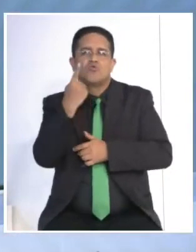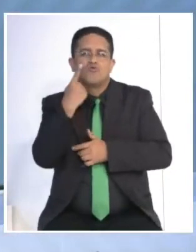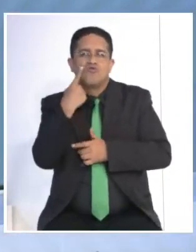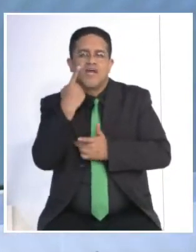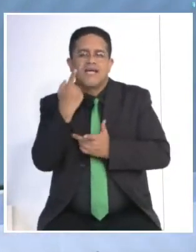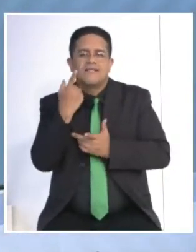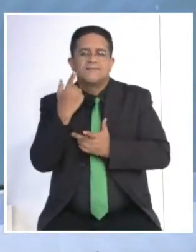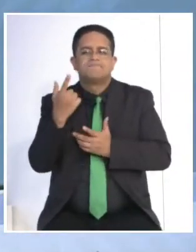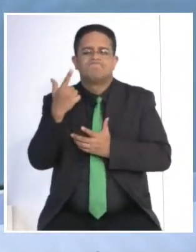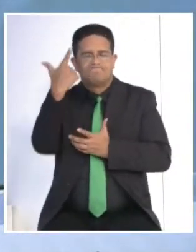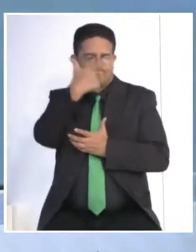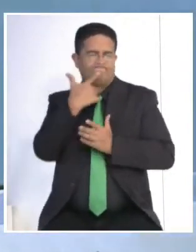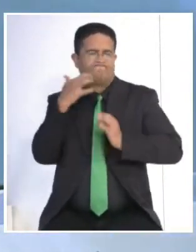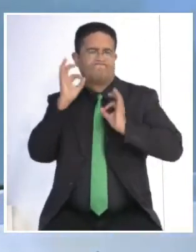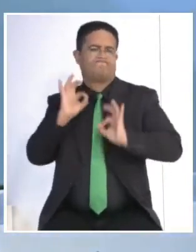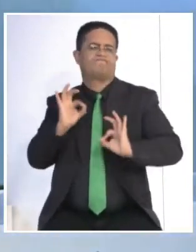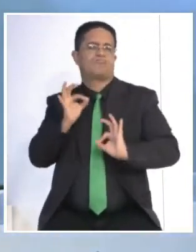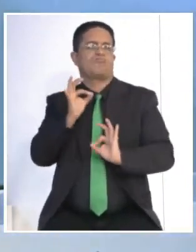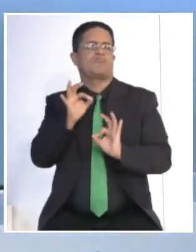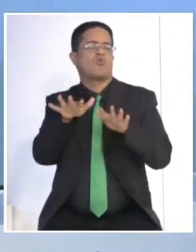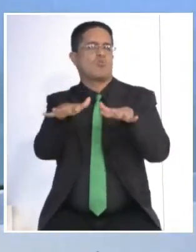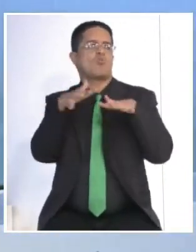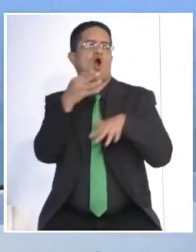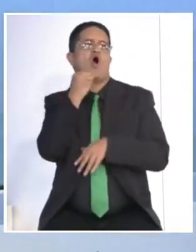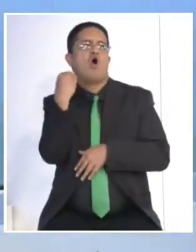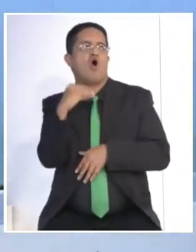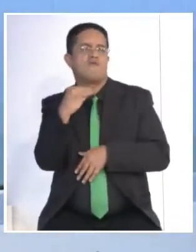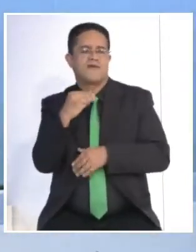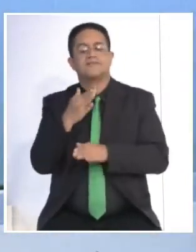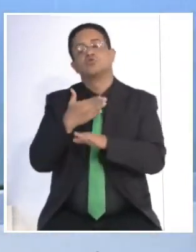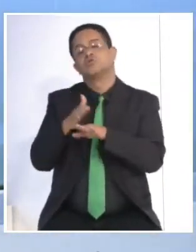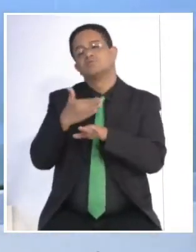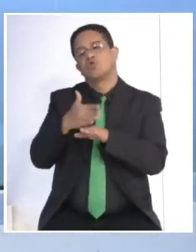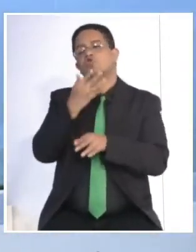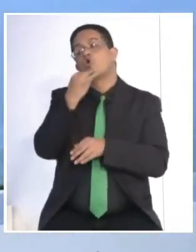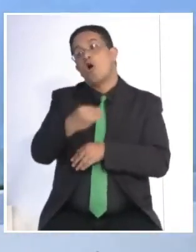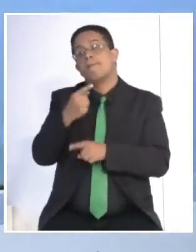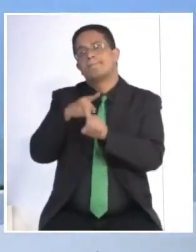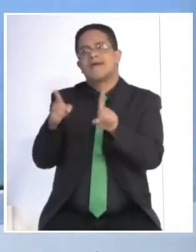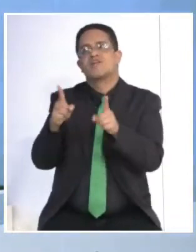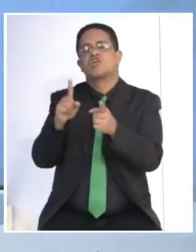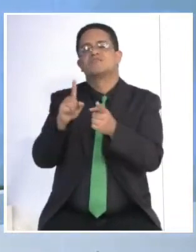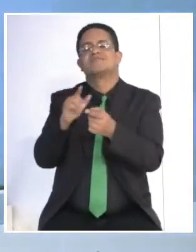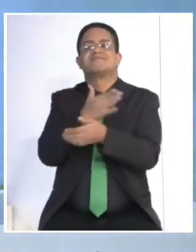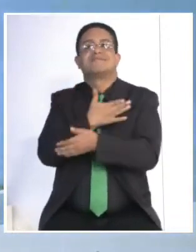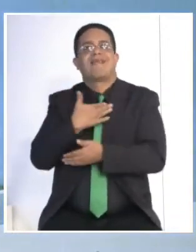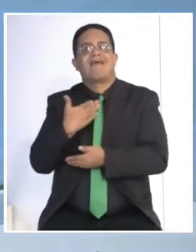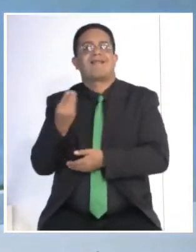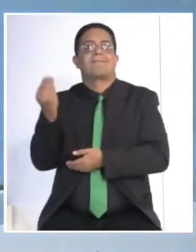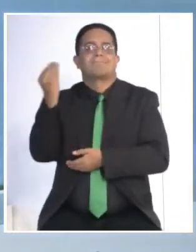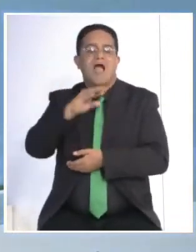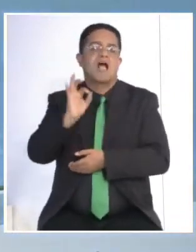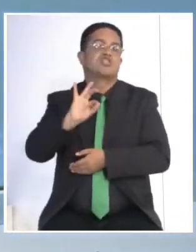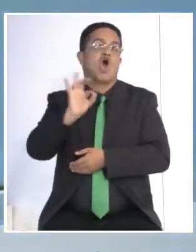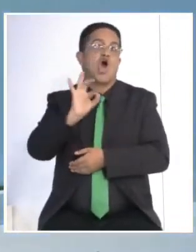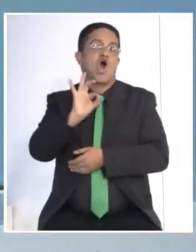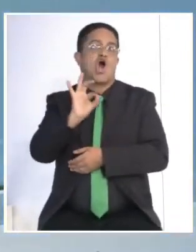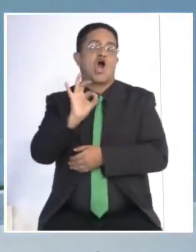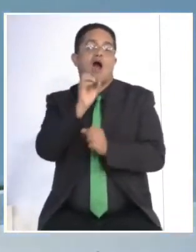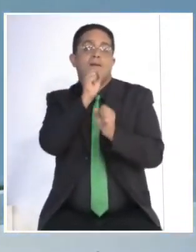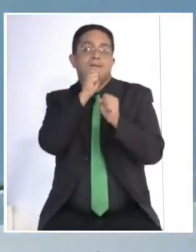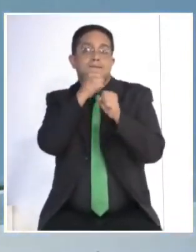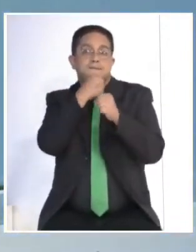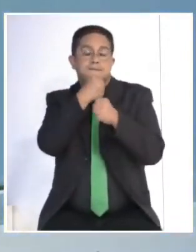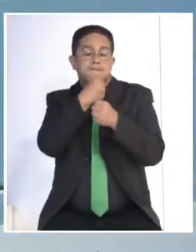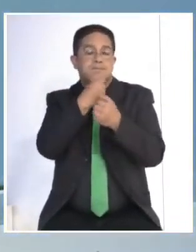ver mucho más jóvenes. A pesar de que de repente seamos jóvenes, queremos vernos un poco mejor o con el paso de los años tenemos algún